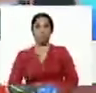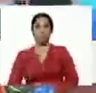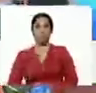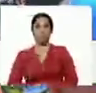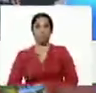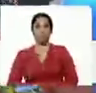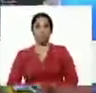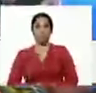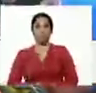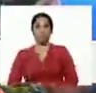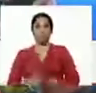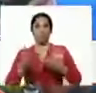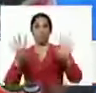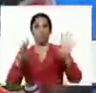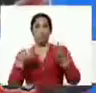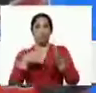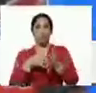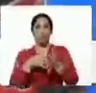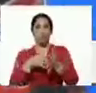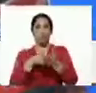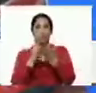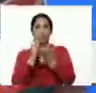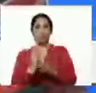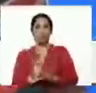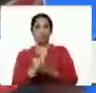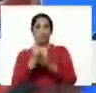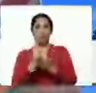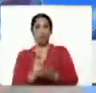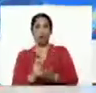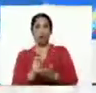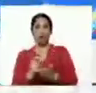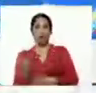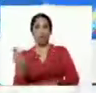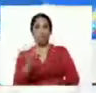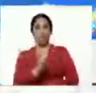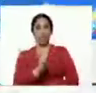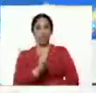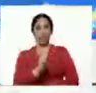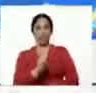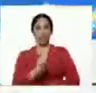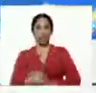9.000 toneladas mes arrancandito.